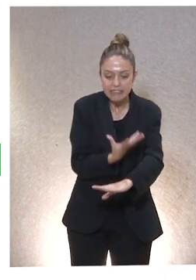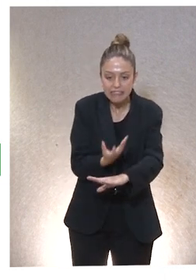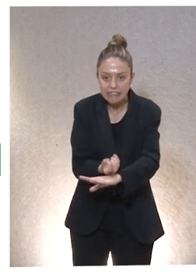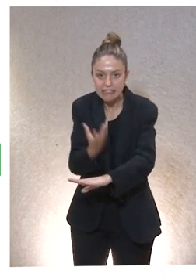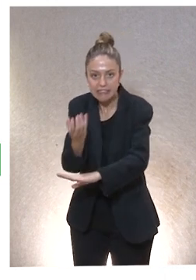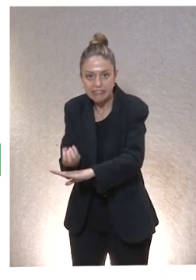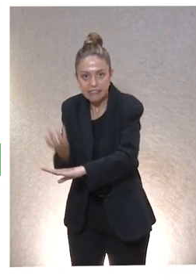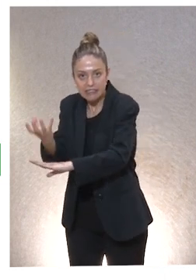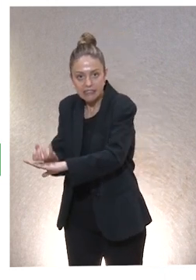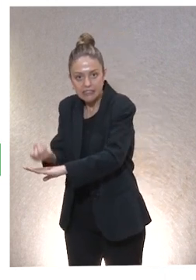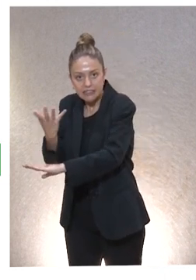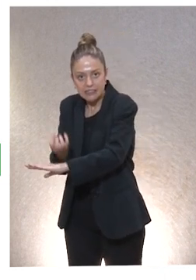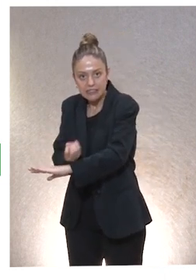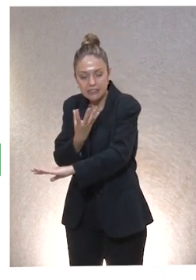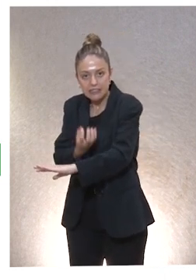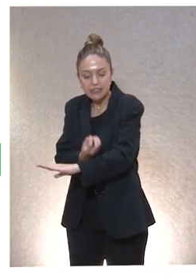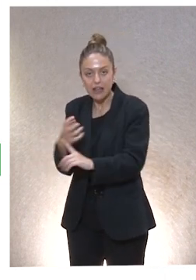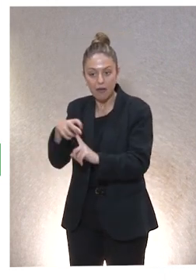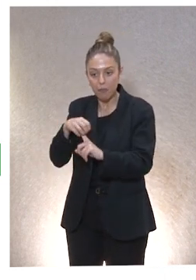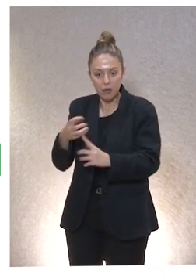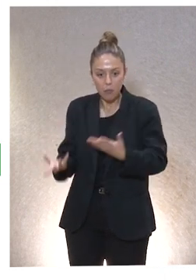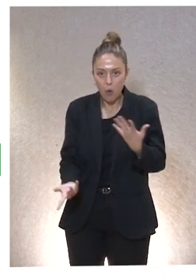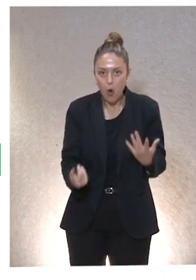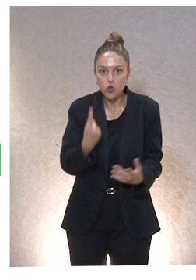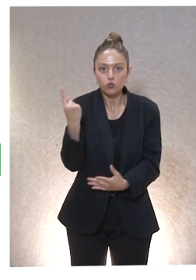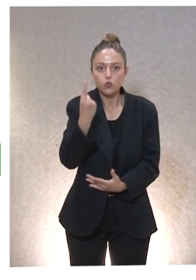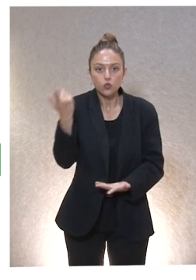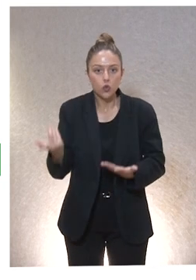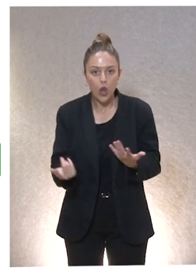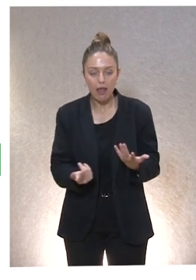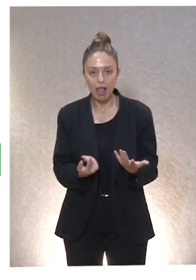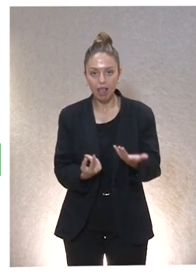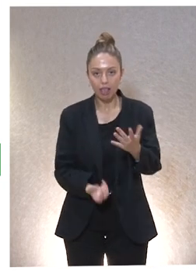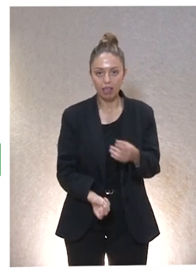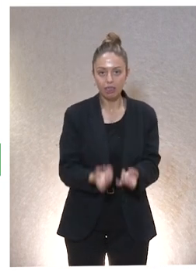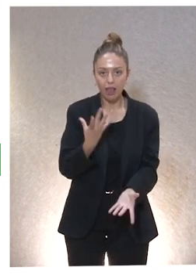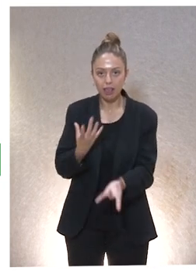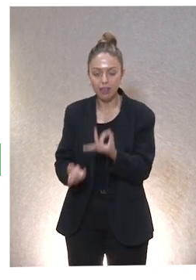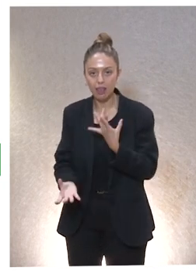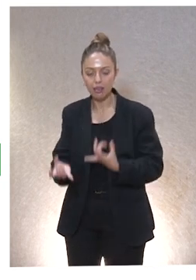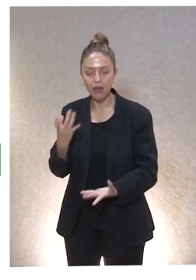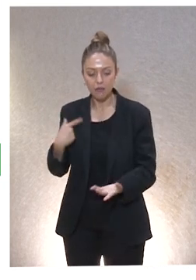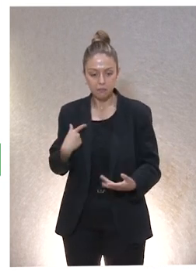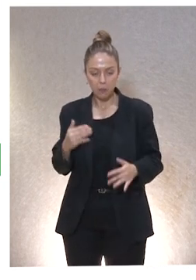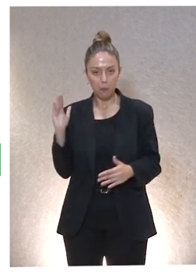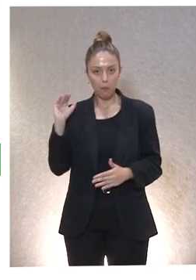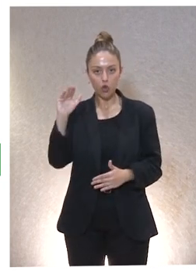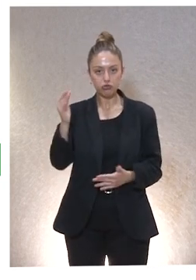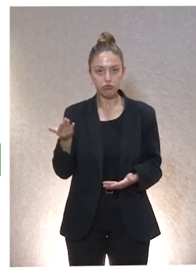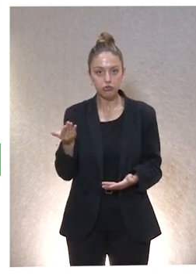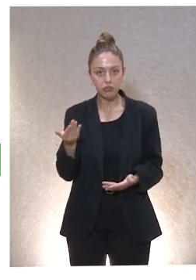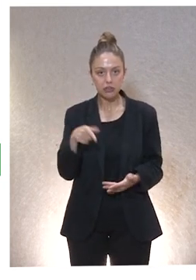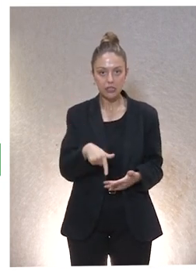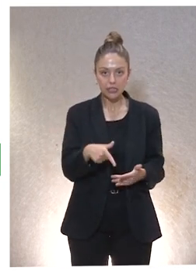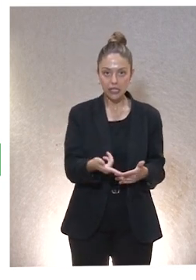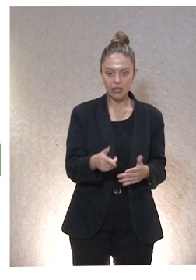van surgiendo. Y van surgiendo como de la nada y surgen con notable rapidez. Has paseado un día por el monte y paseas otro día, a lo